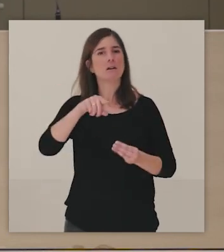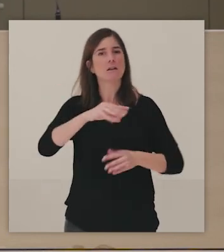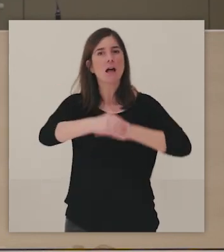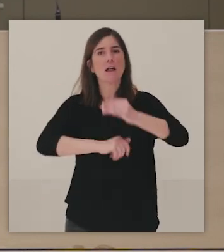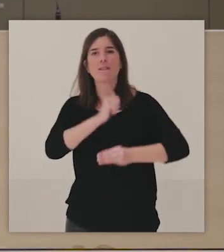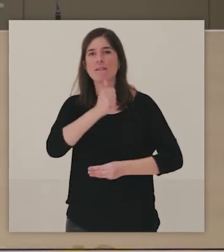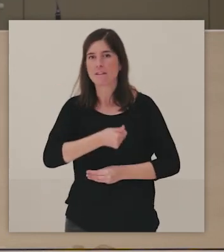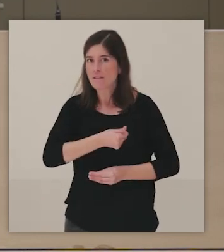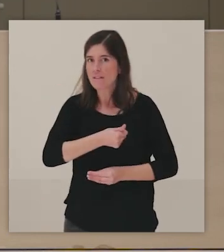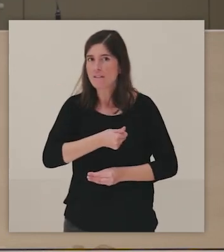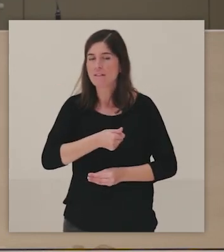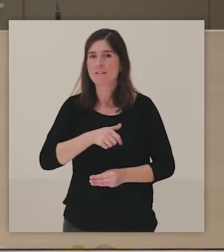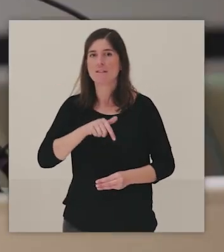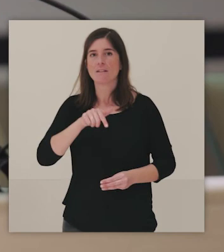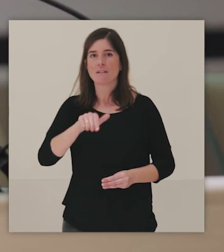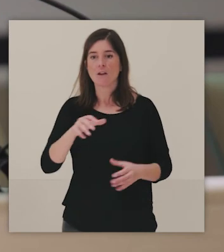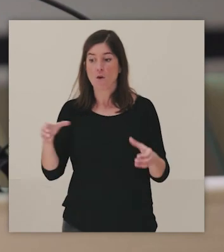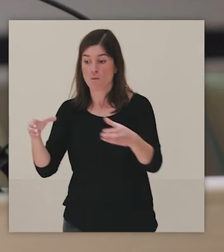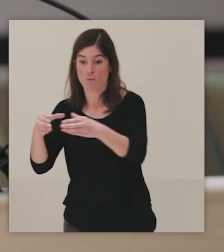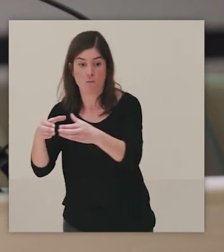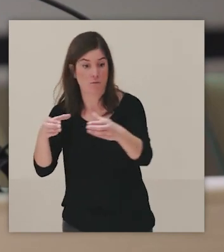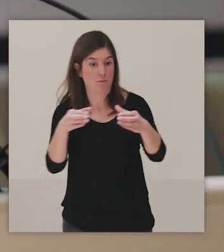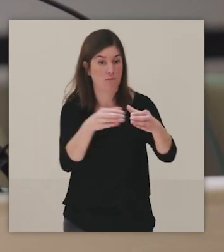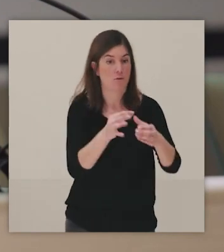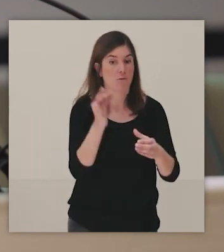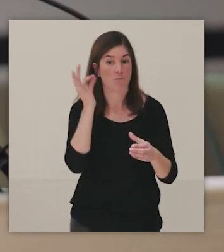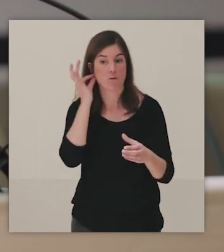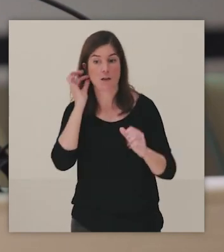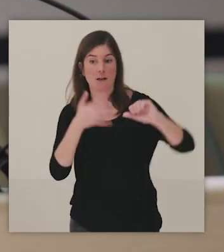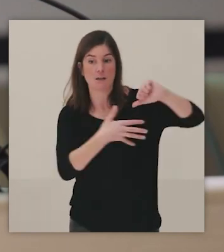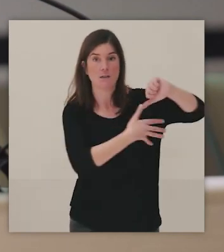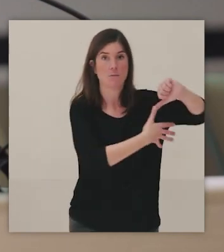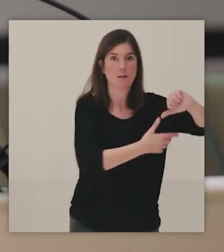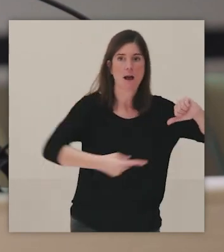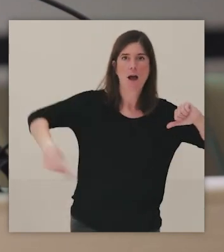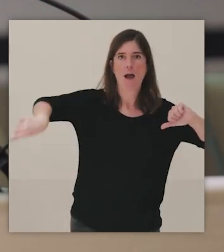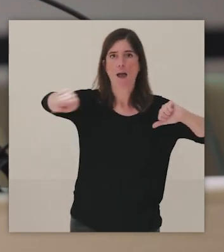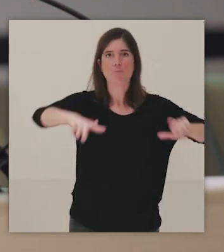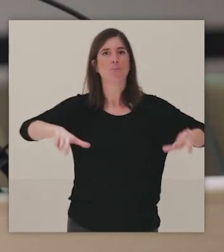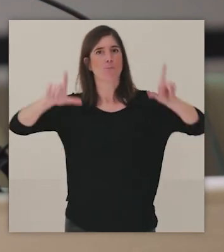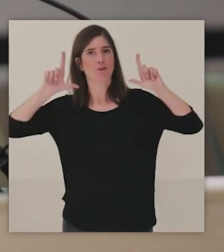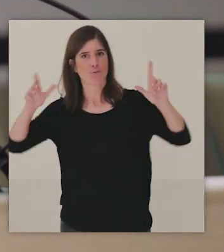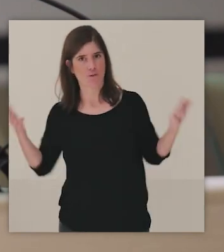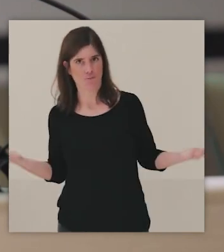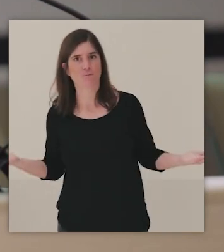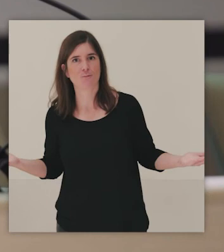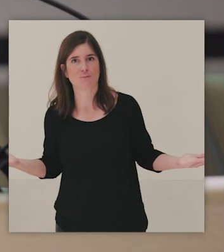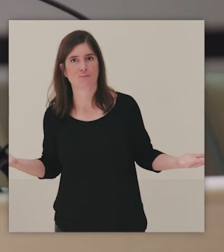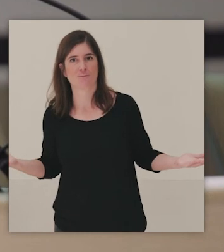de manera compartida con estos colectivos y realmente empezamos a trabajar